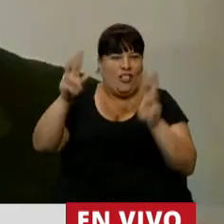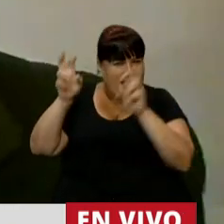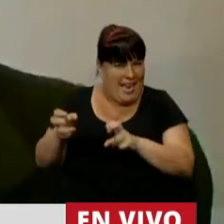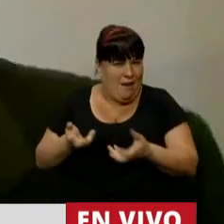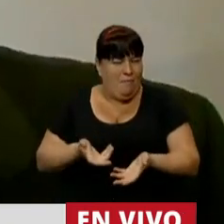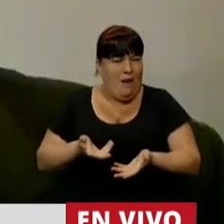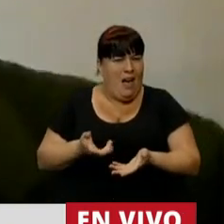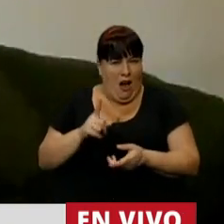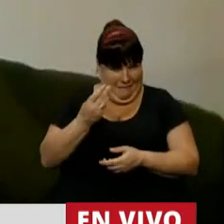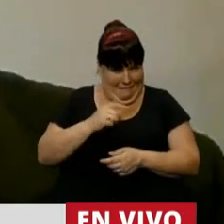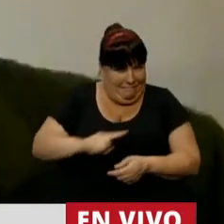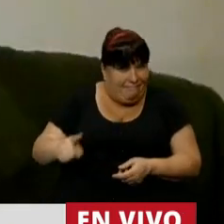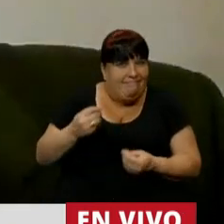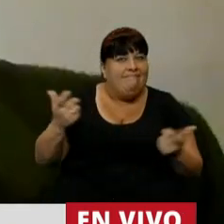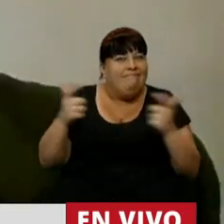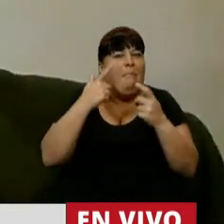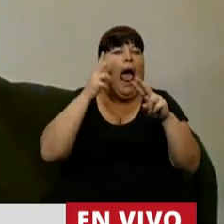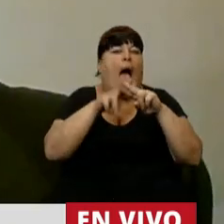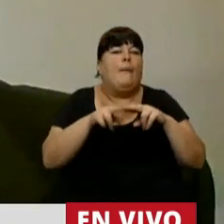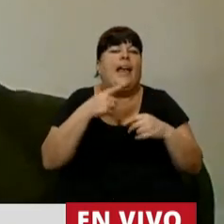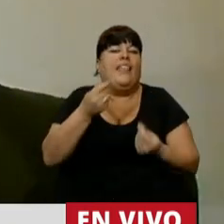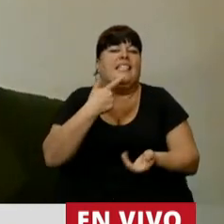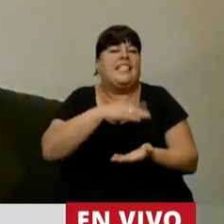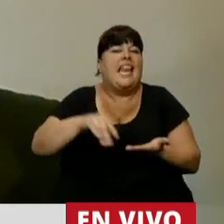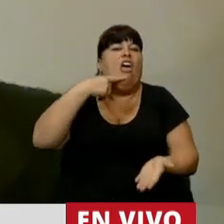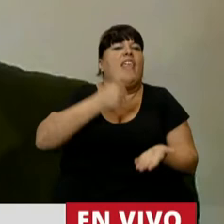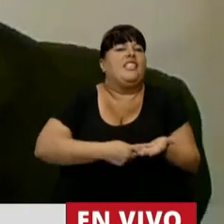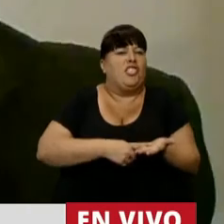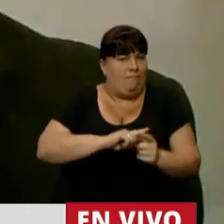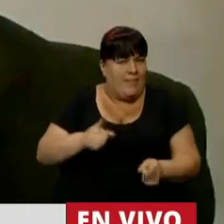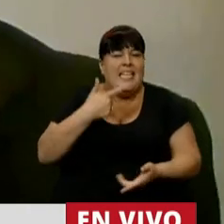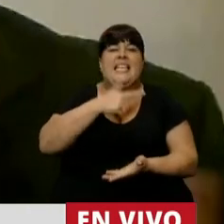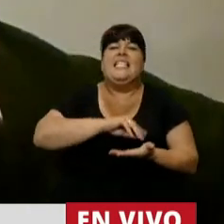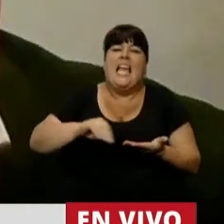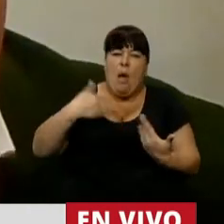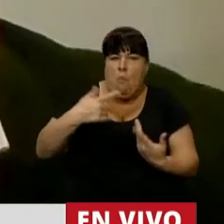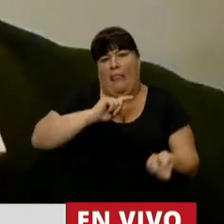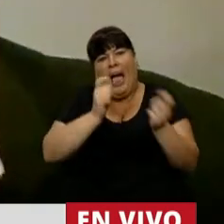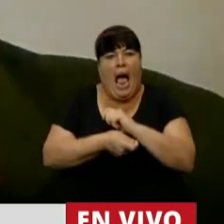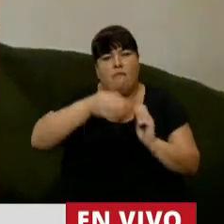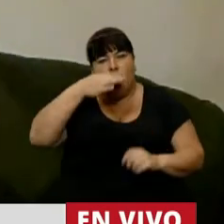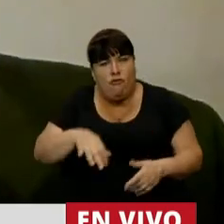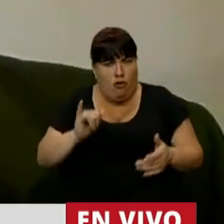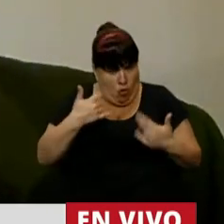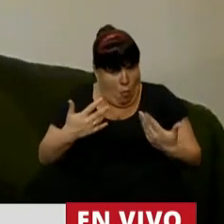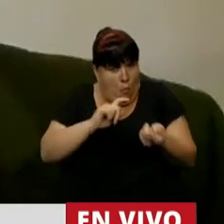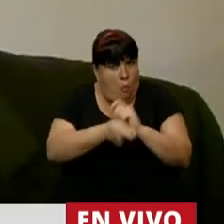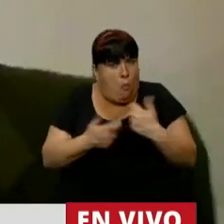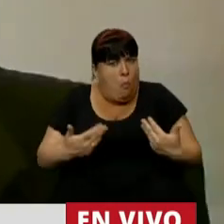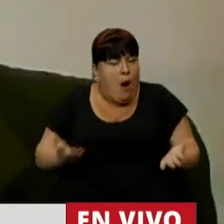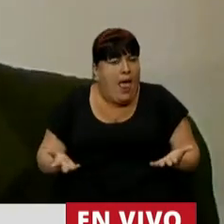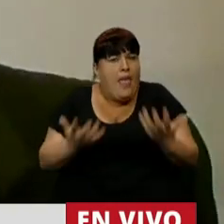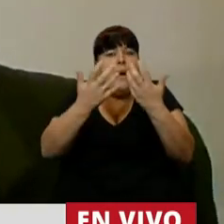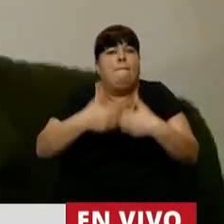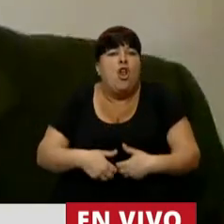¿no se animan a ser cámara revisora de lo que el Senado determina? el Senado puede modificar y claro que puede modificar